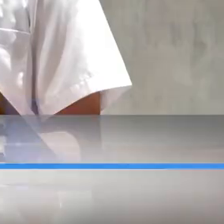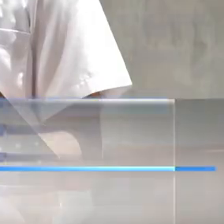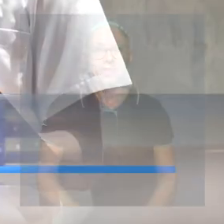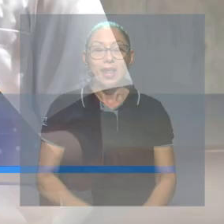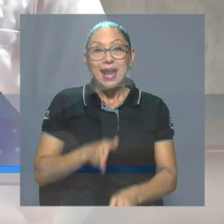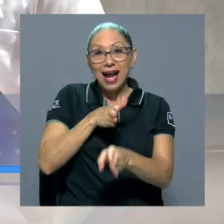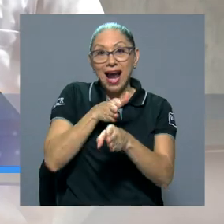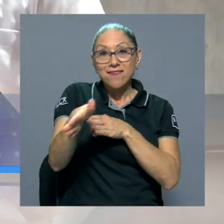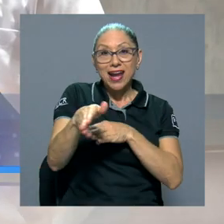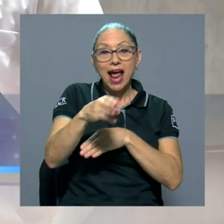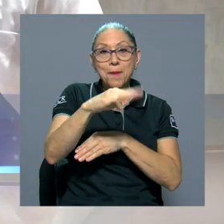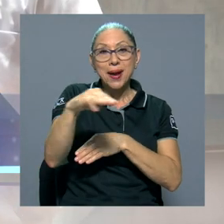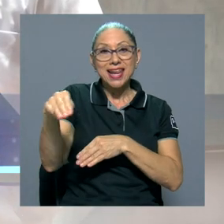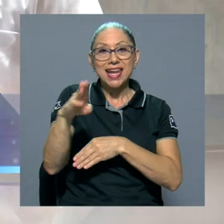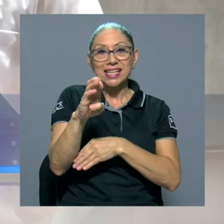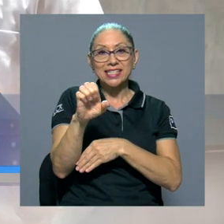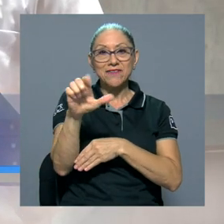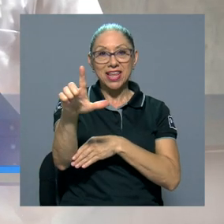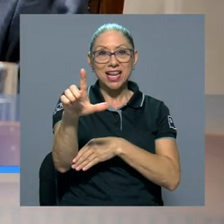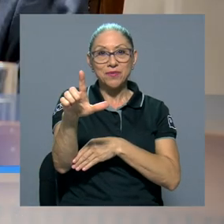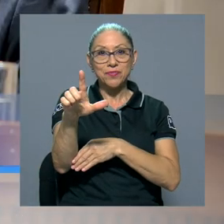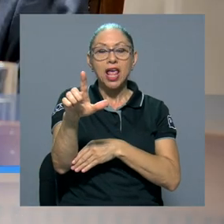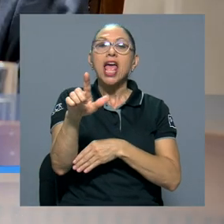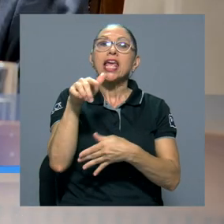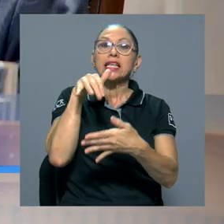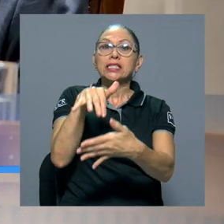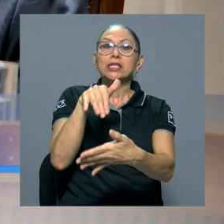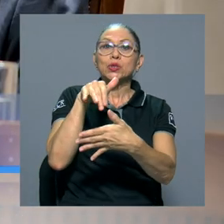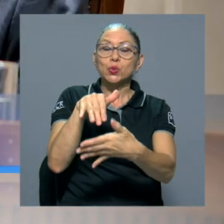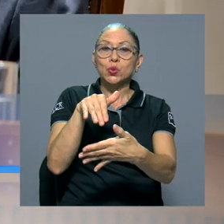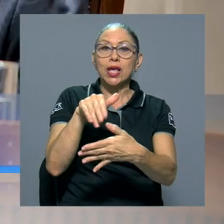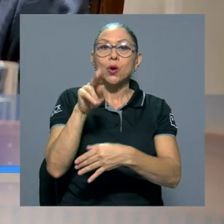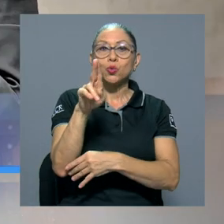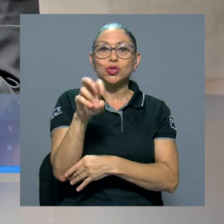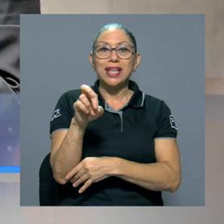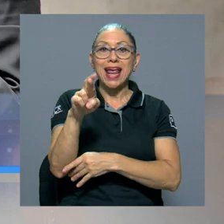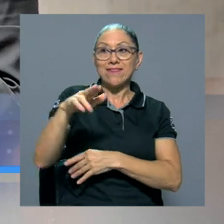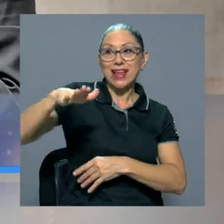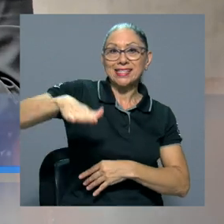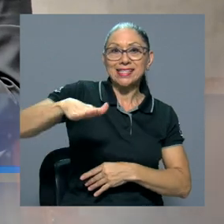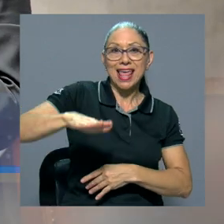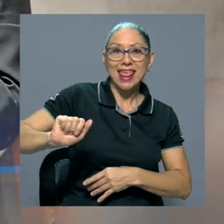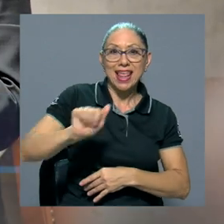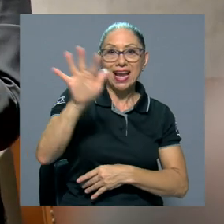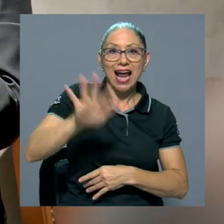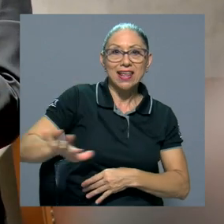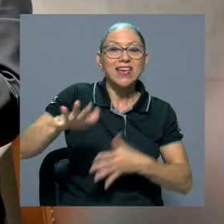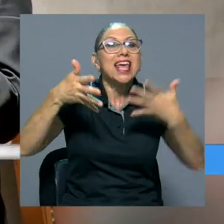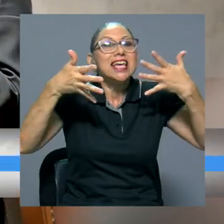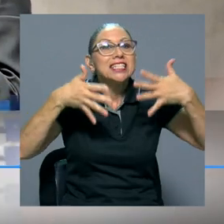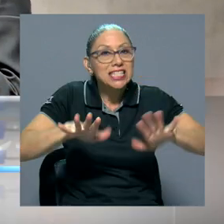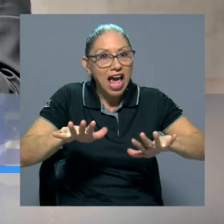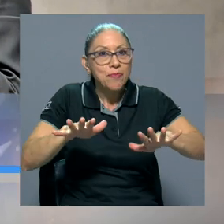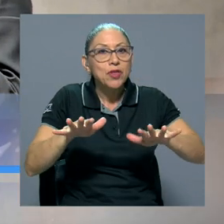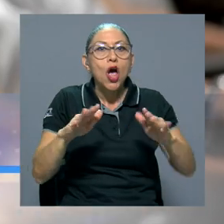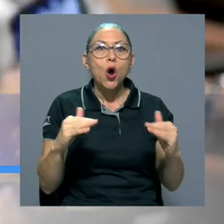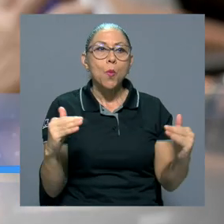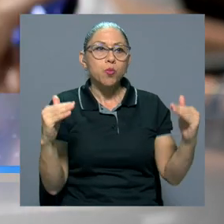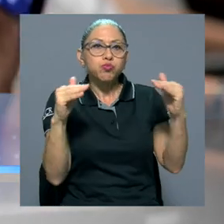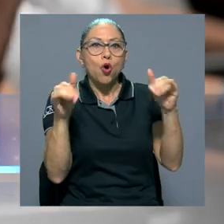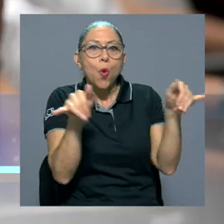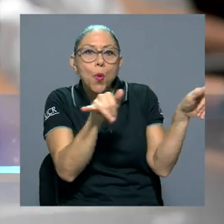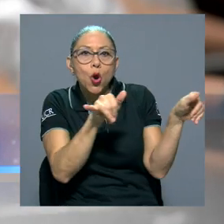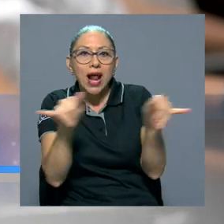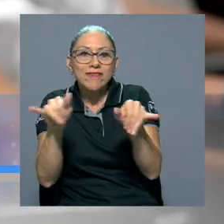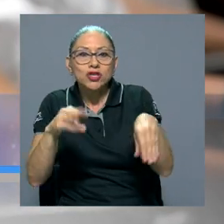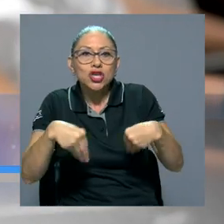La carrera de Marina Civil, impartida en la sede del Caribe de la UCR, cuenta ya con la homologación extendida por